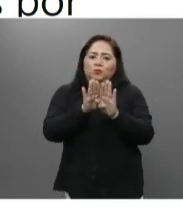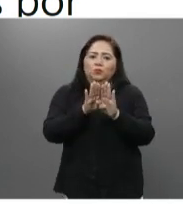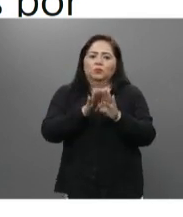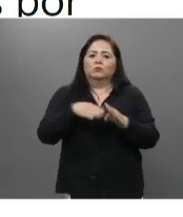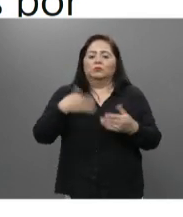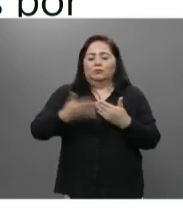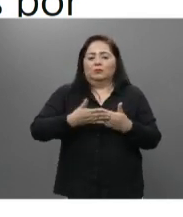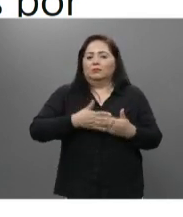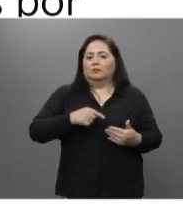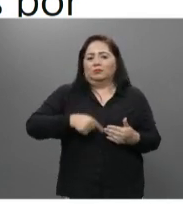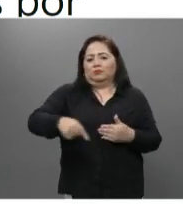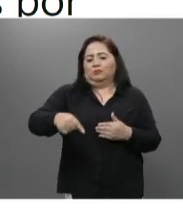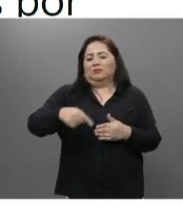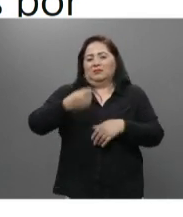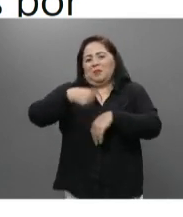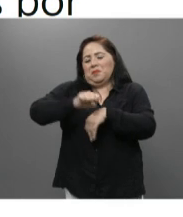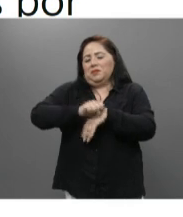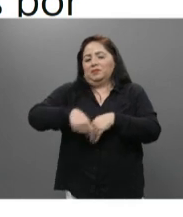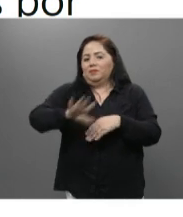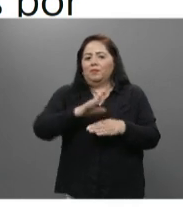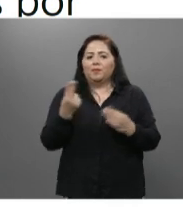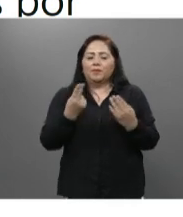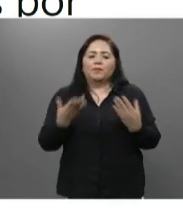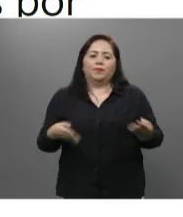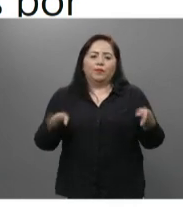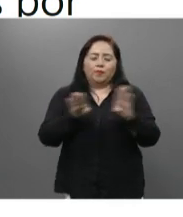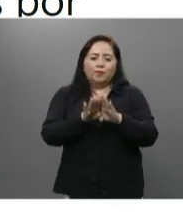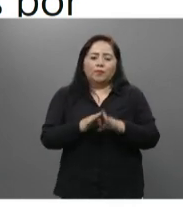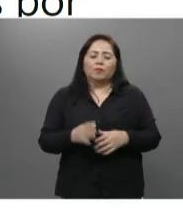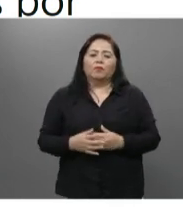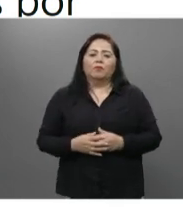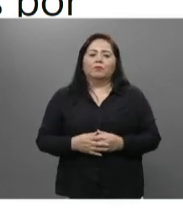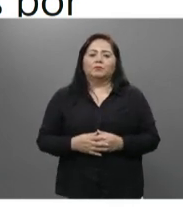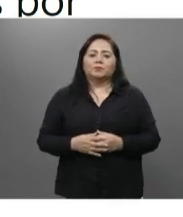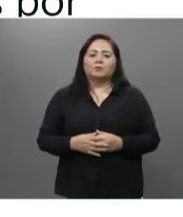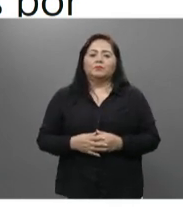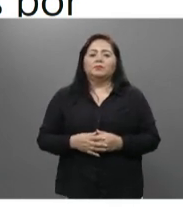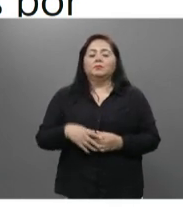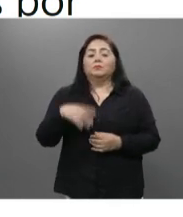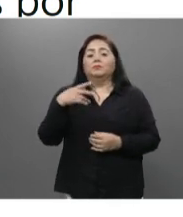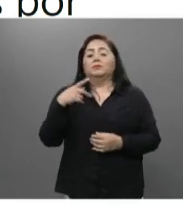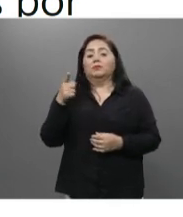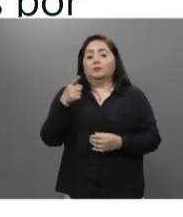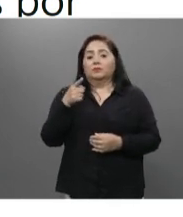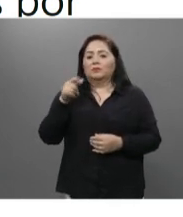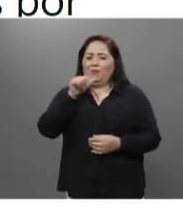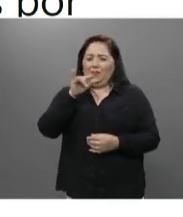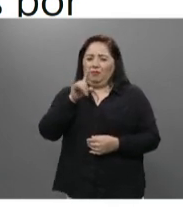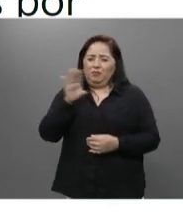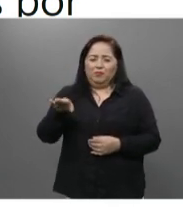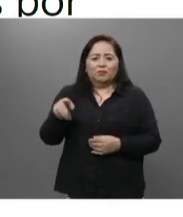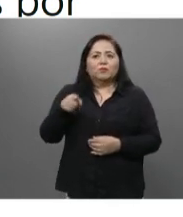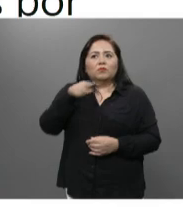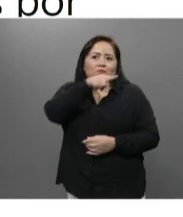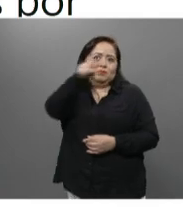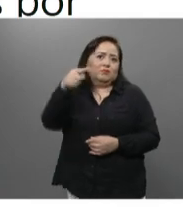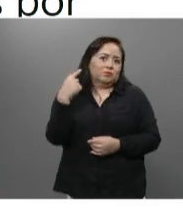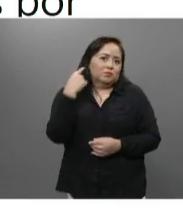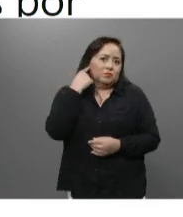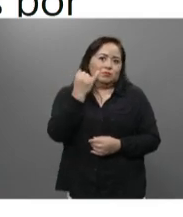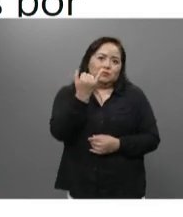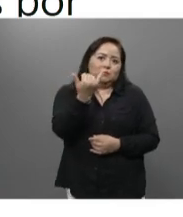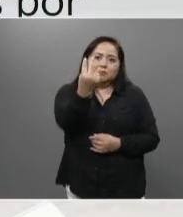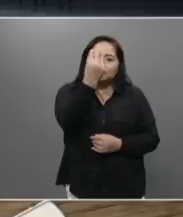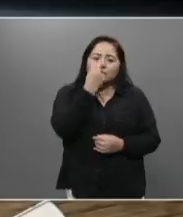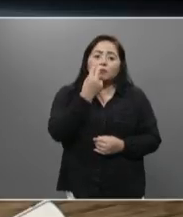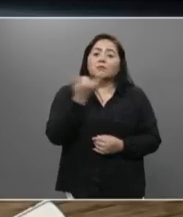cerrados por las próximas semanas, a una medida, Alejandro, y usted que nos escucha y